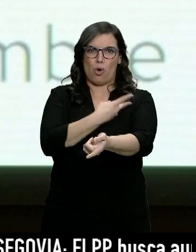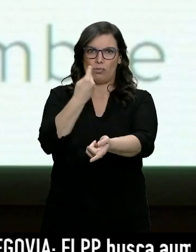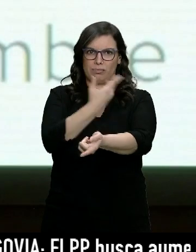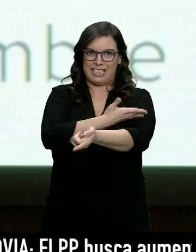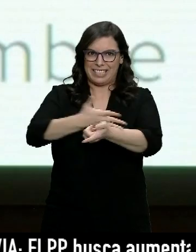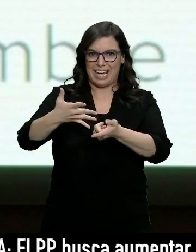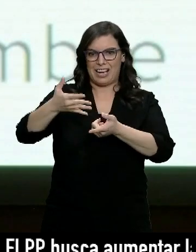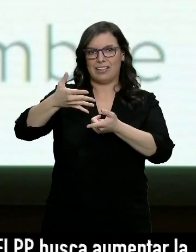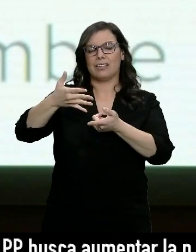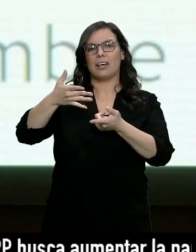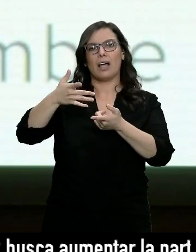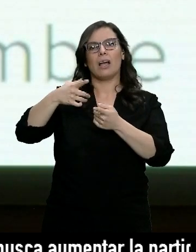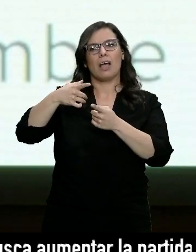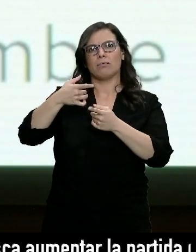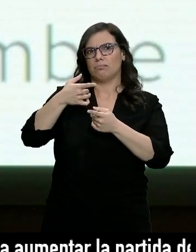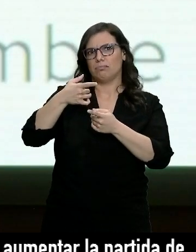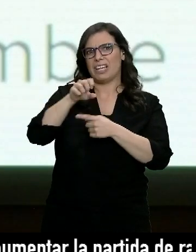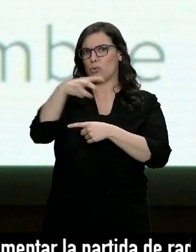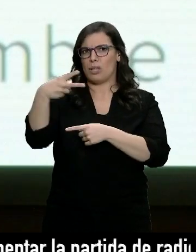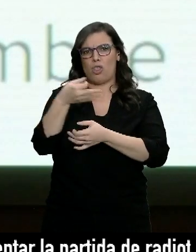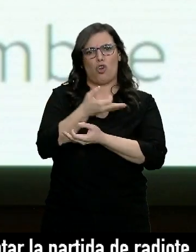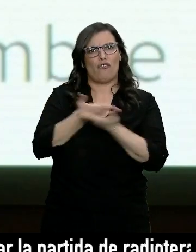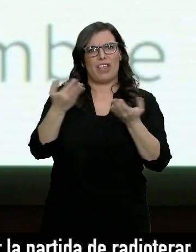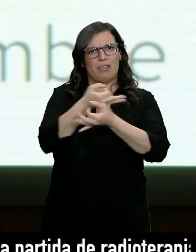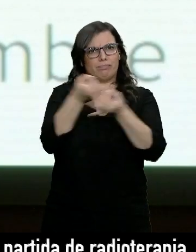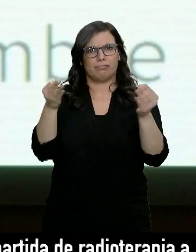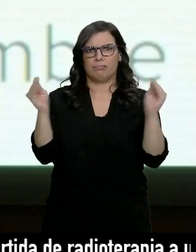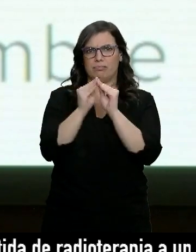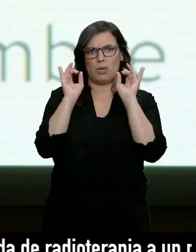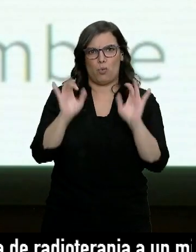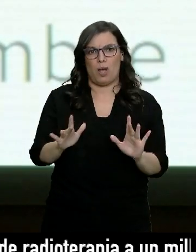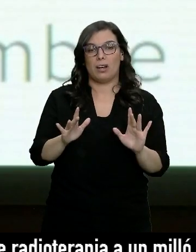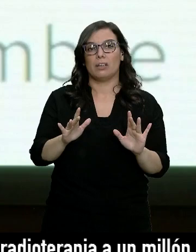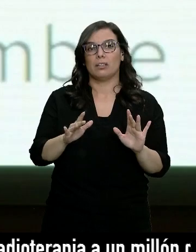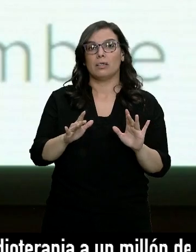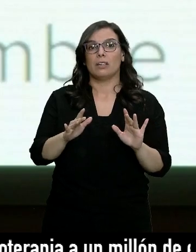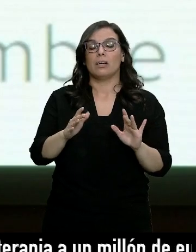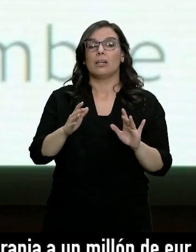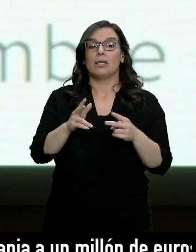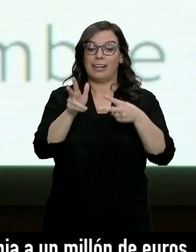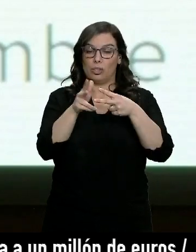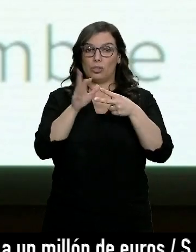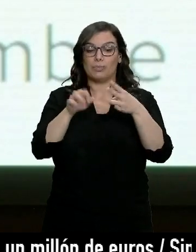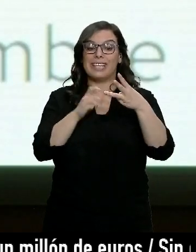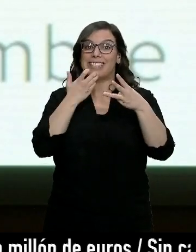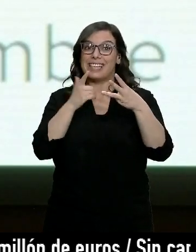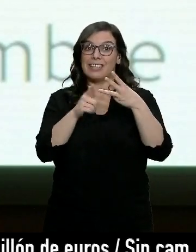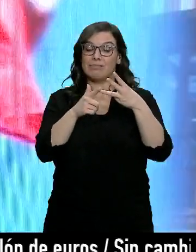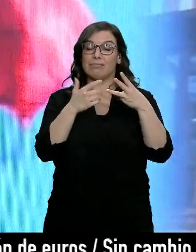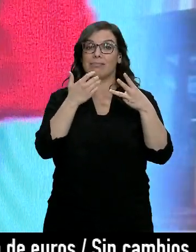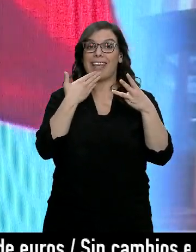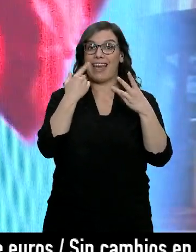que tienen el mismo nivel de fiabilidad que las PCR y finalmente se exime de presentar estas pruebas a los menores de seis años.